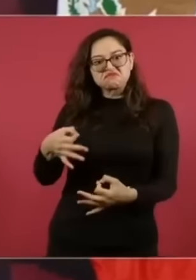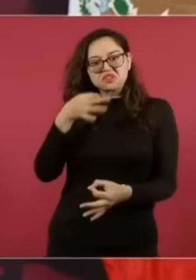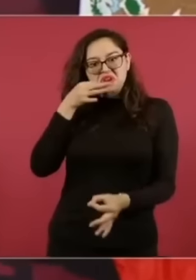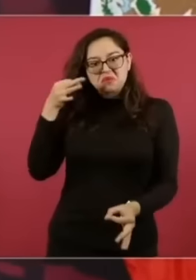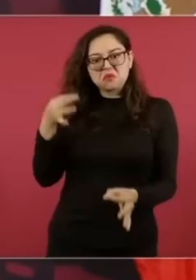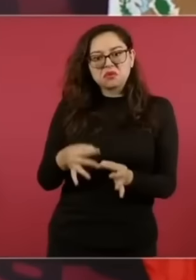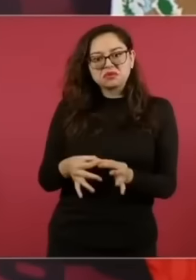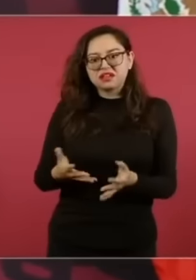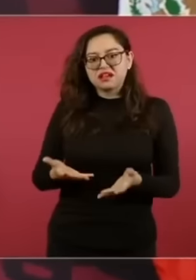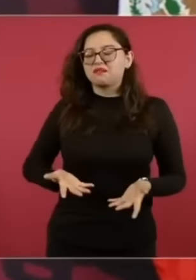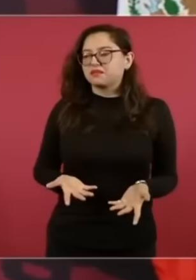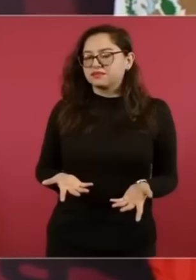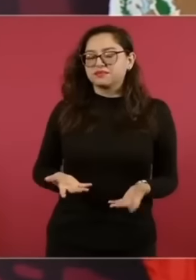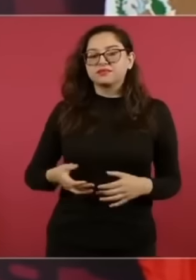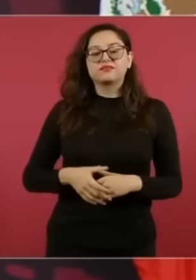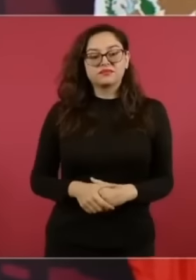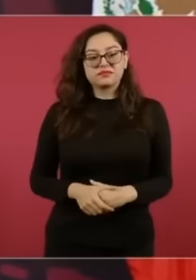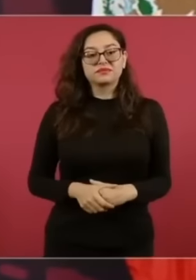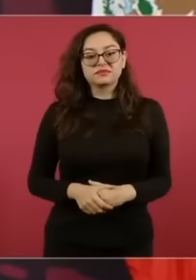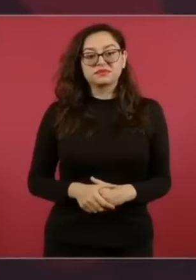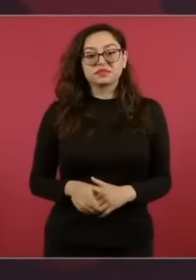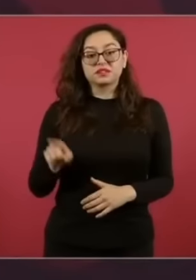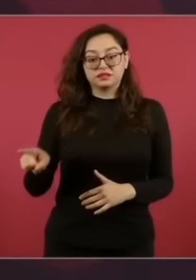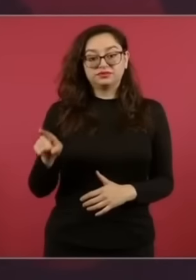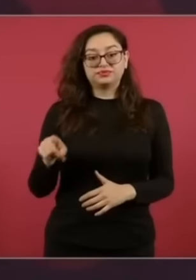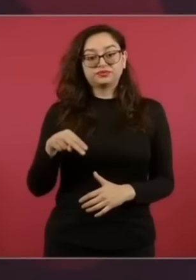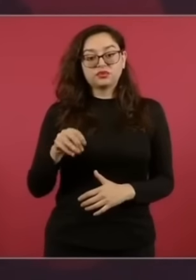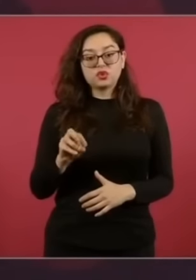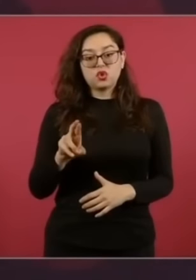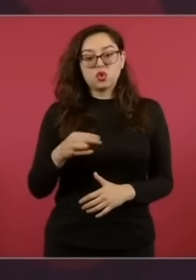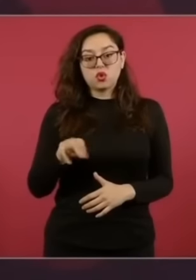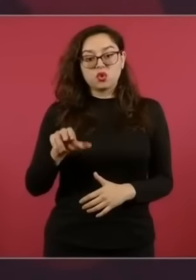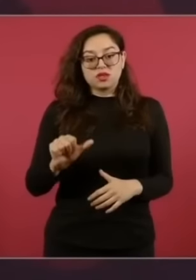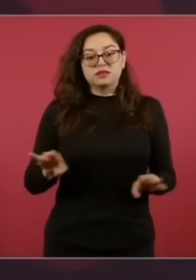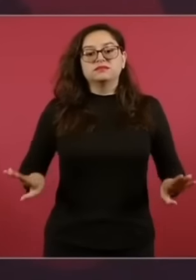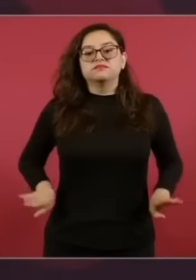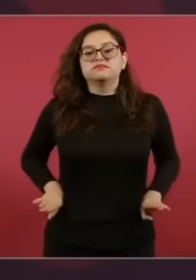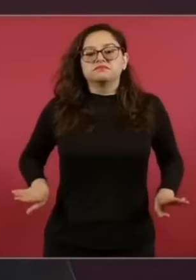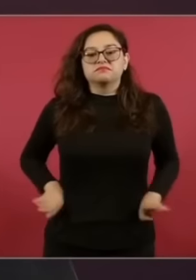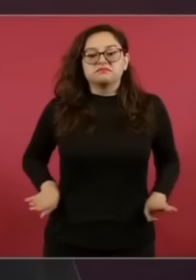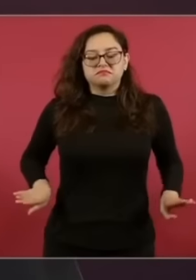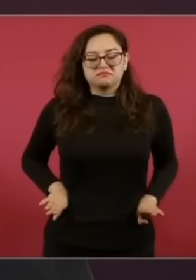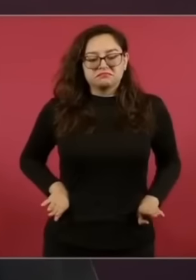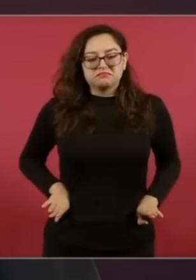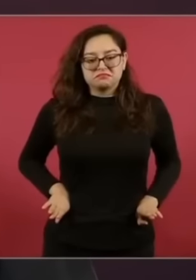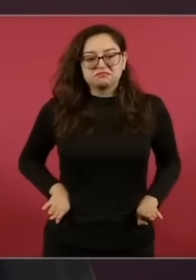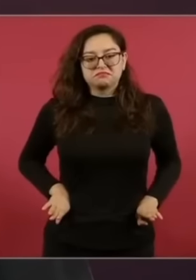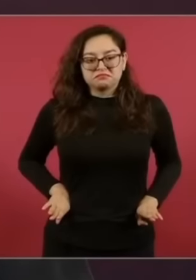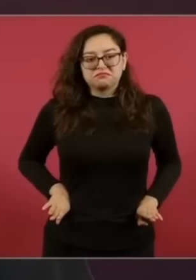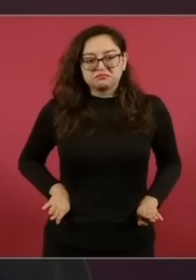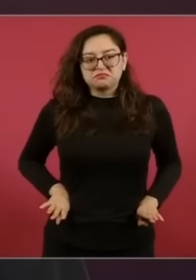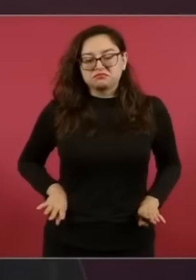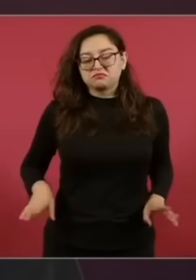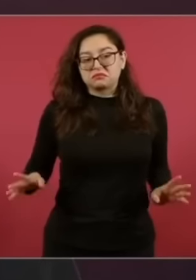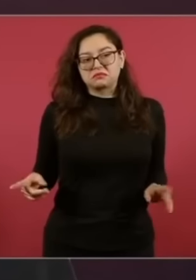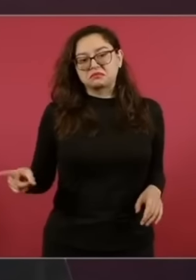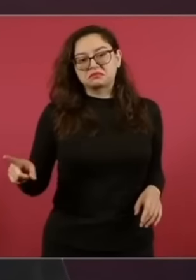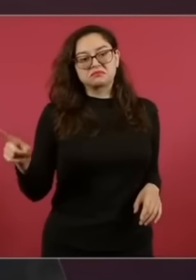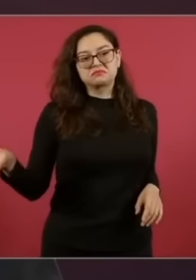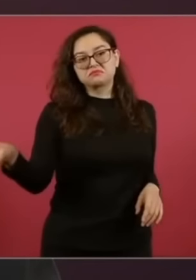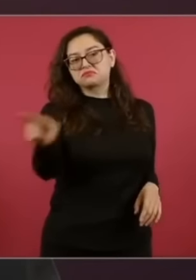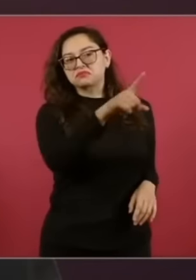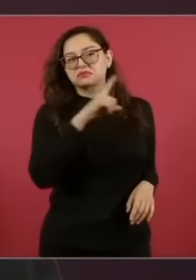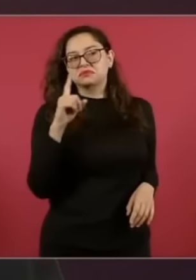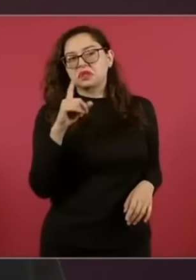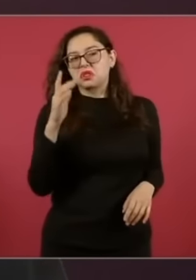Noroña tiene una cualidad, entre otras, un poco conocida, es